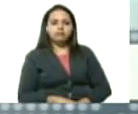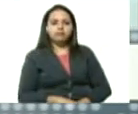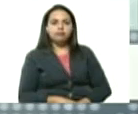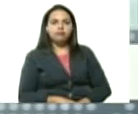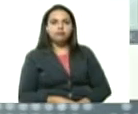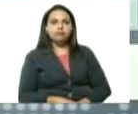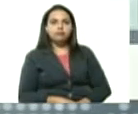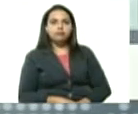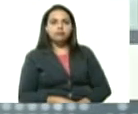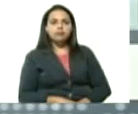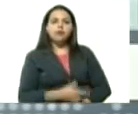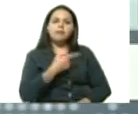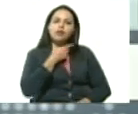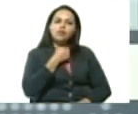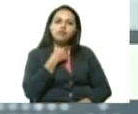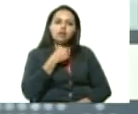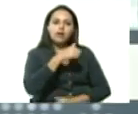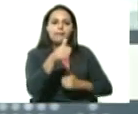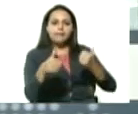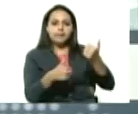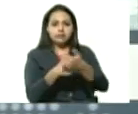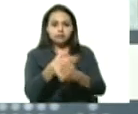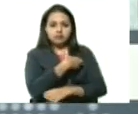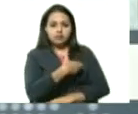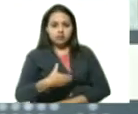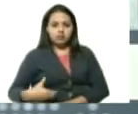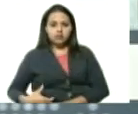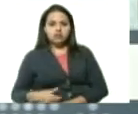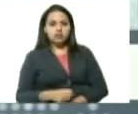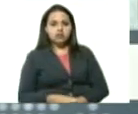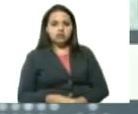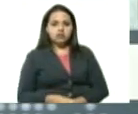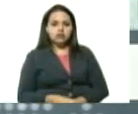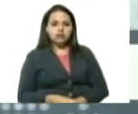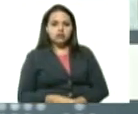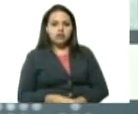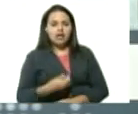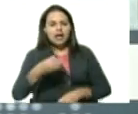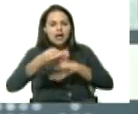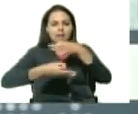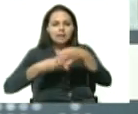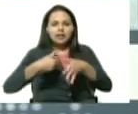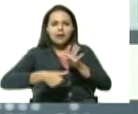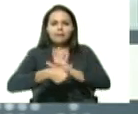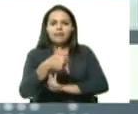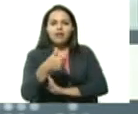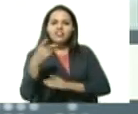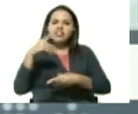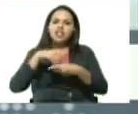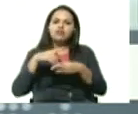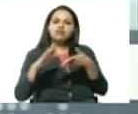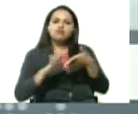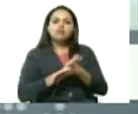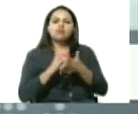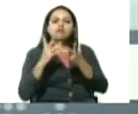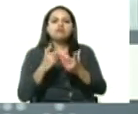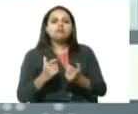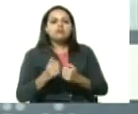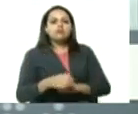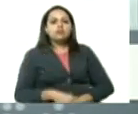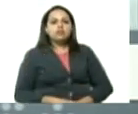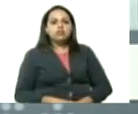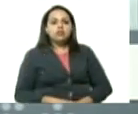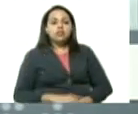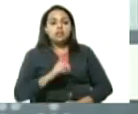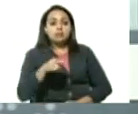me gustaría que la vicepresidenta ampliara los datos sobre estos números y me